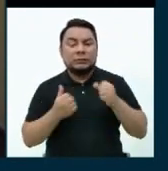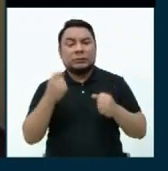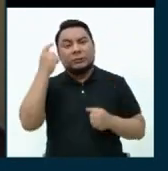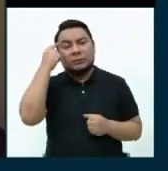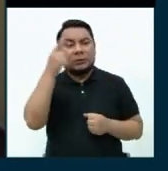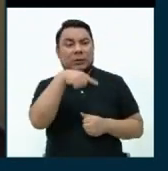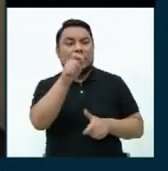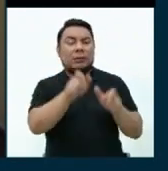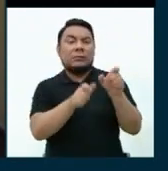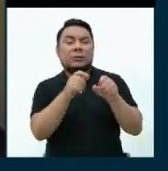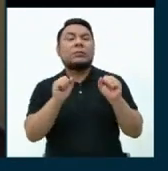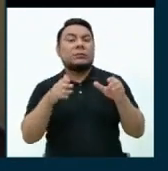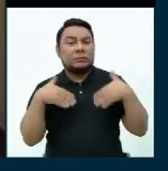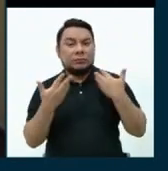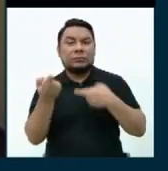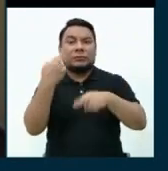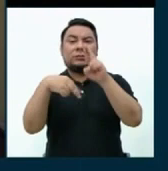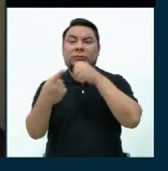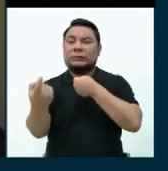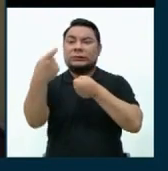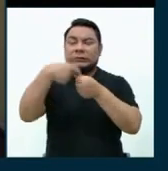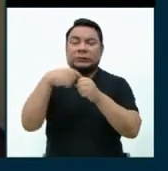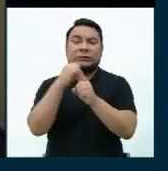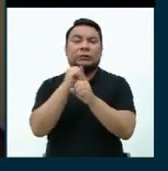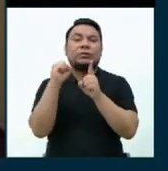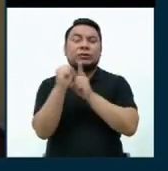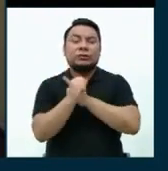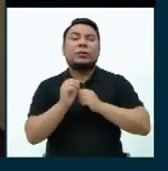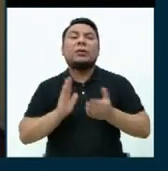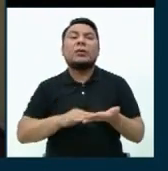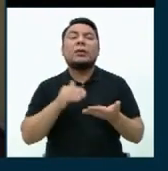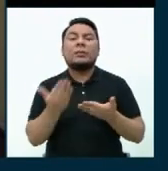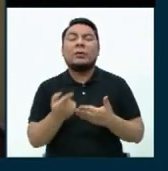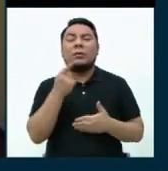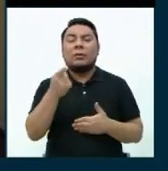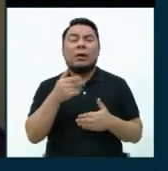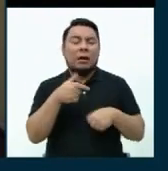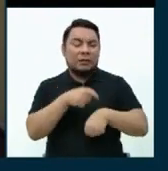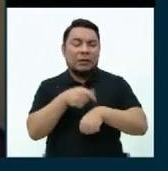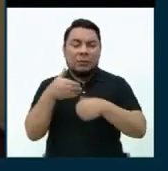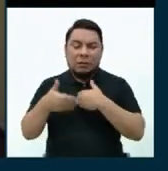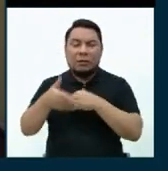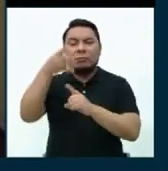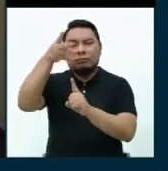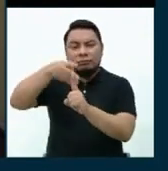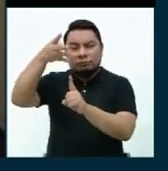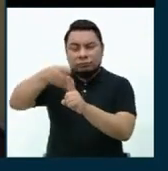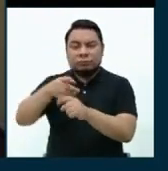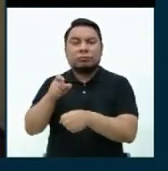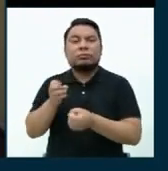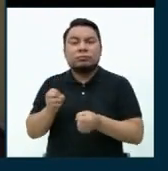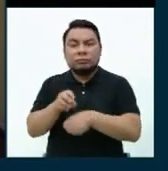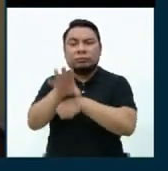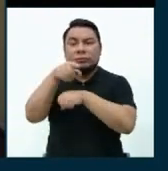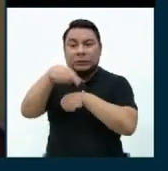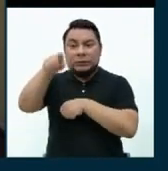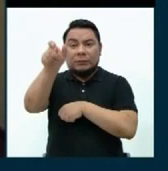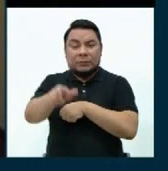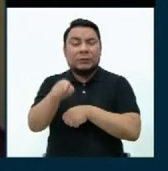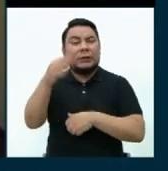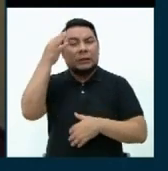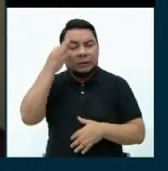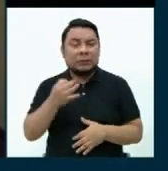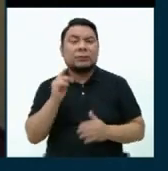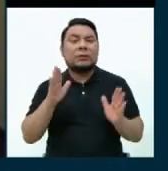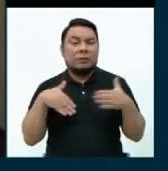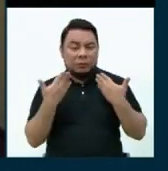estas personas también se puedan reintegrar en la sociedad después de una larga terapia para que estas personas creamos que